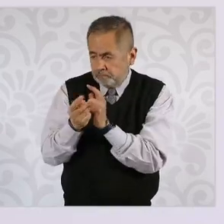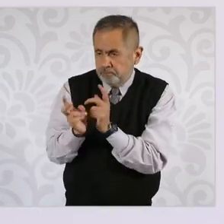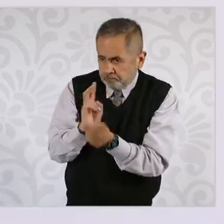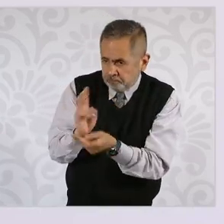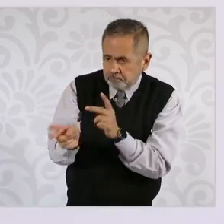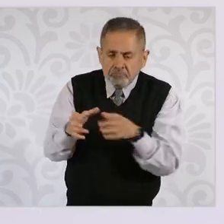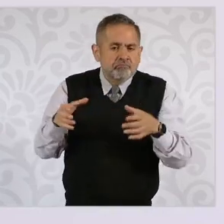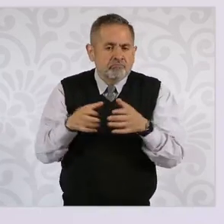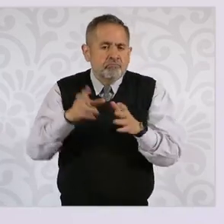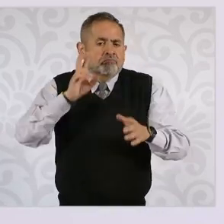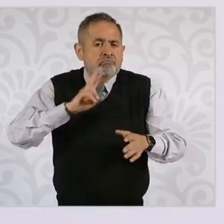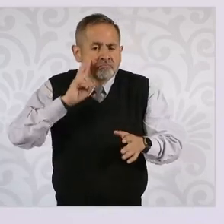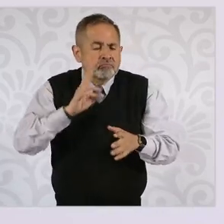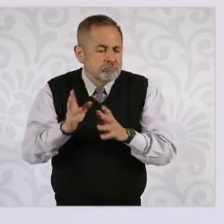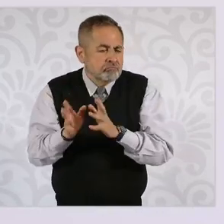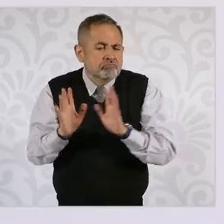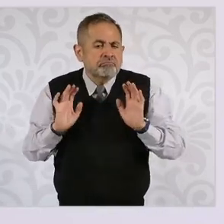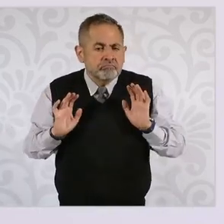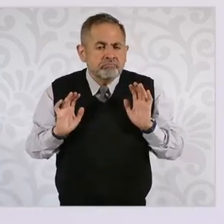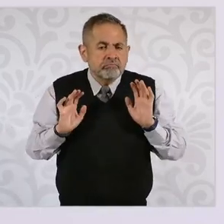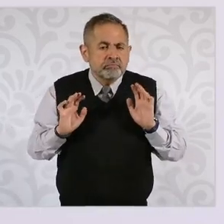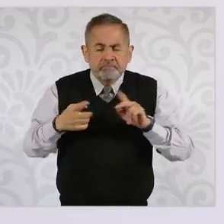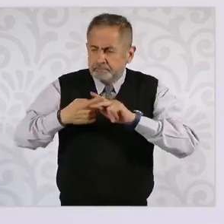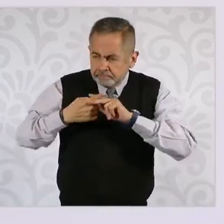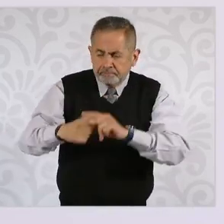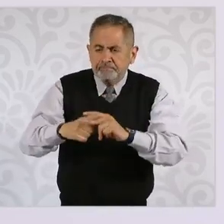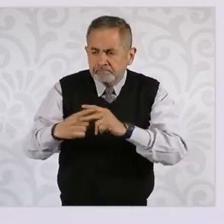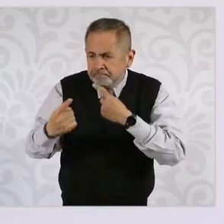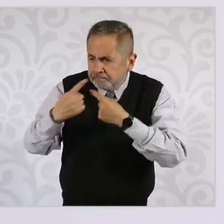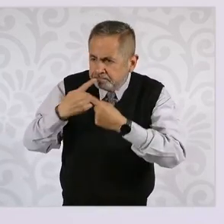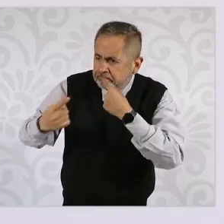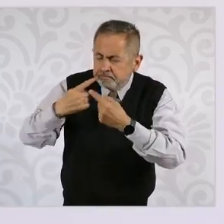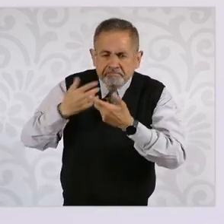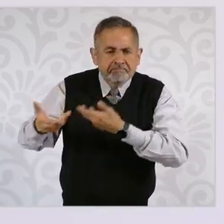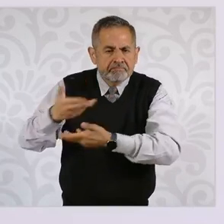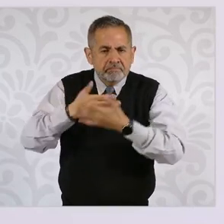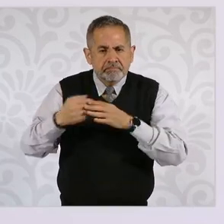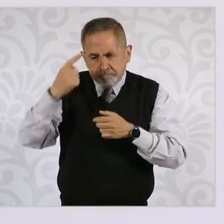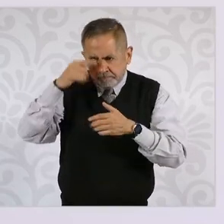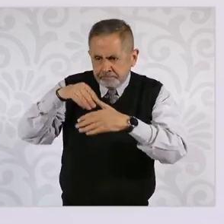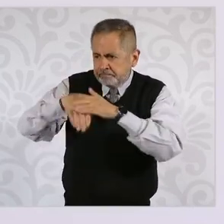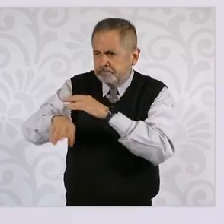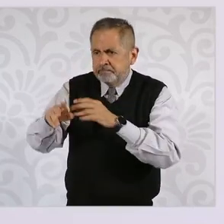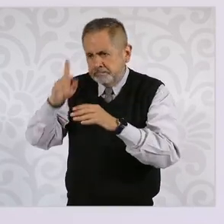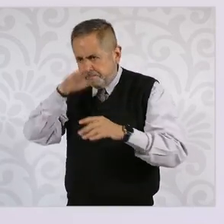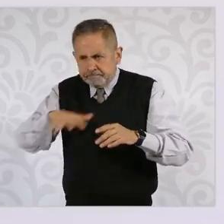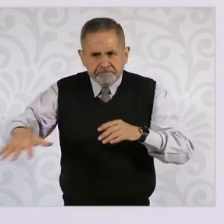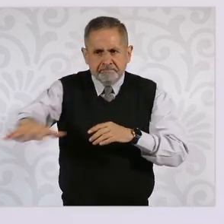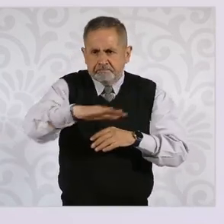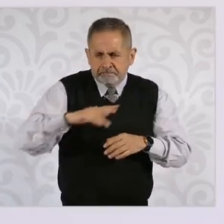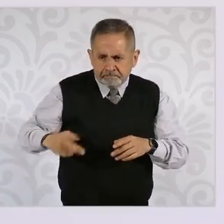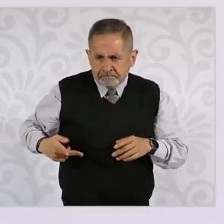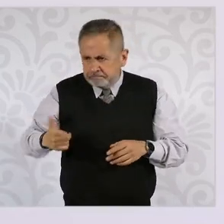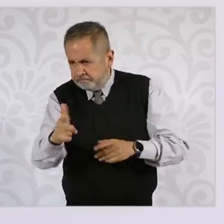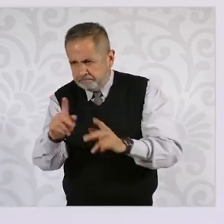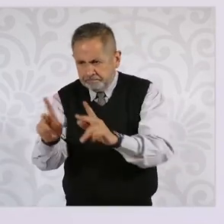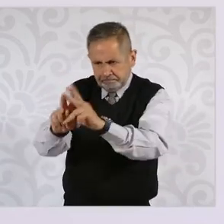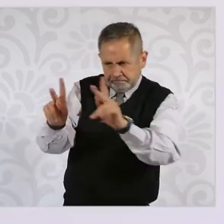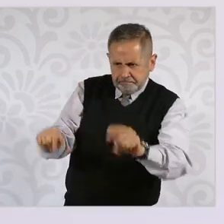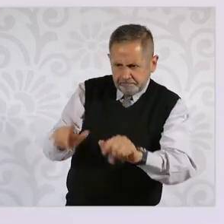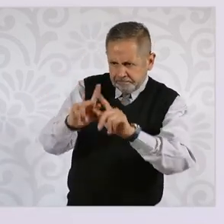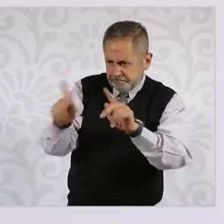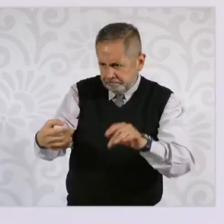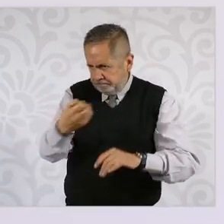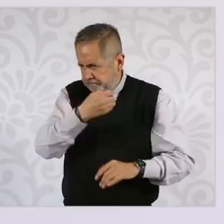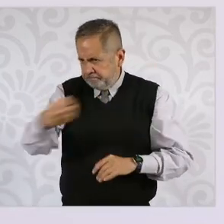a entrar a pacificar y a poner